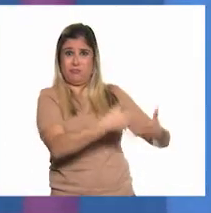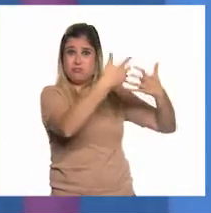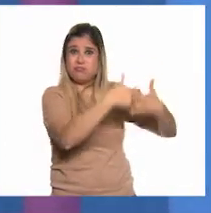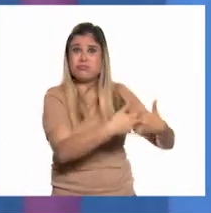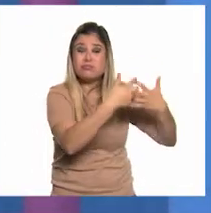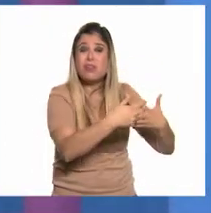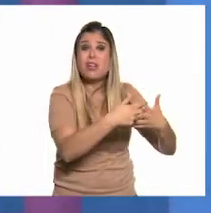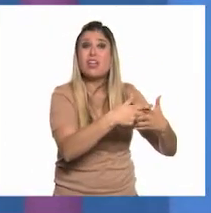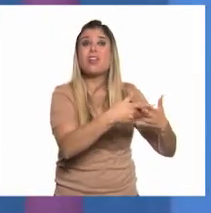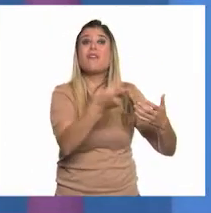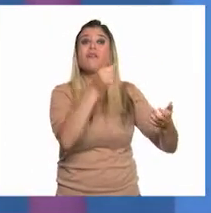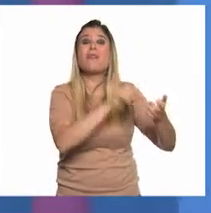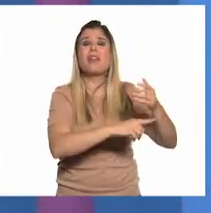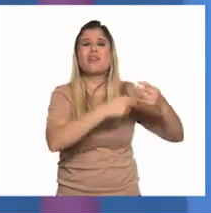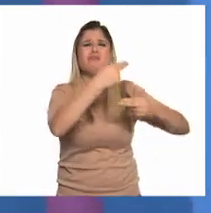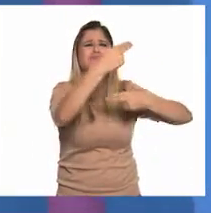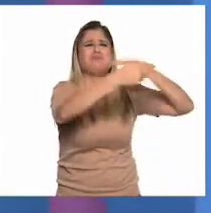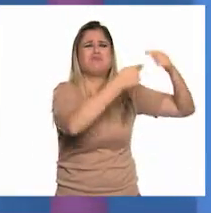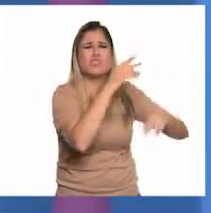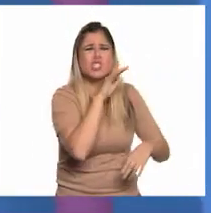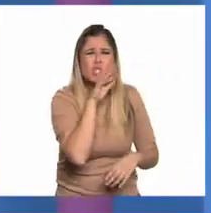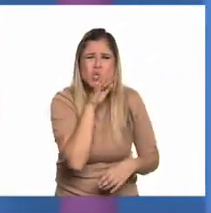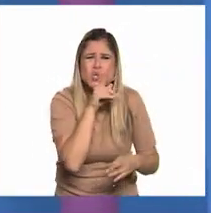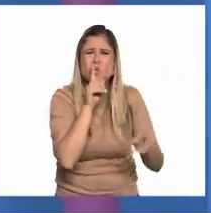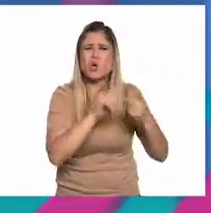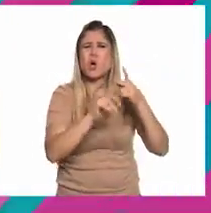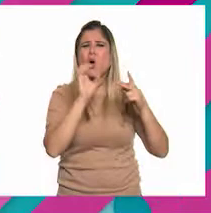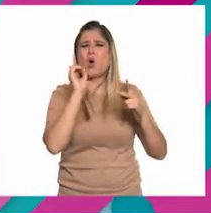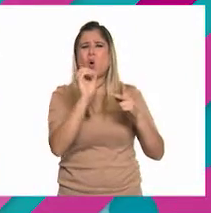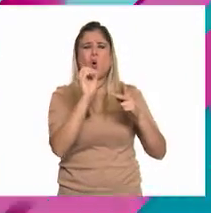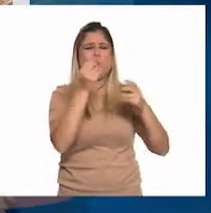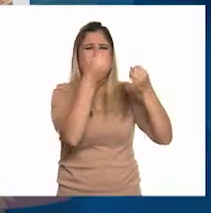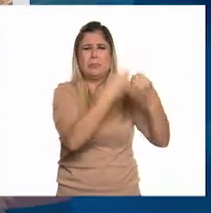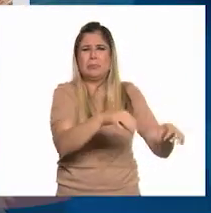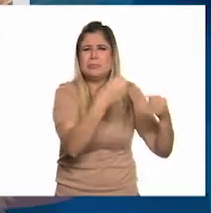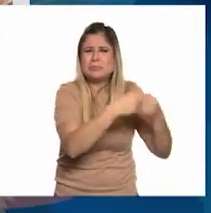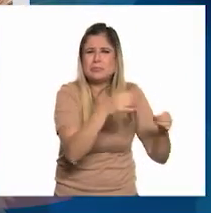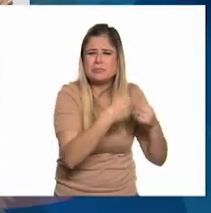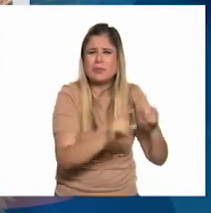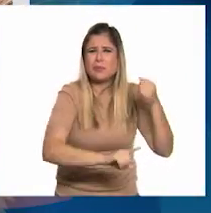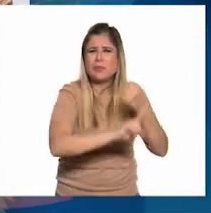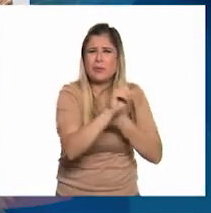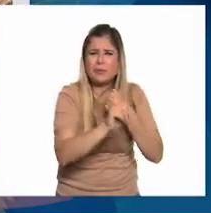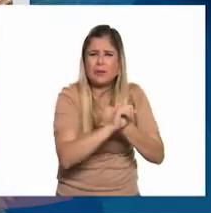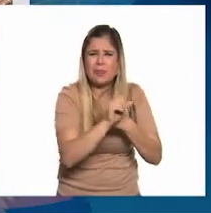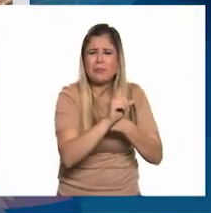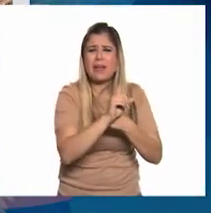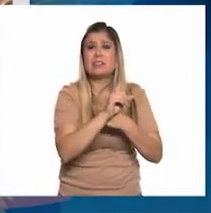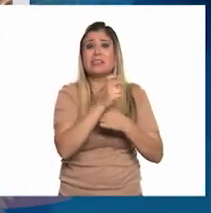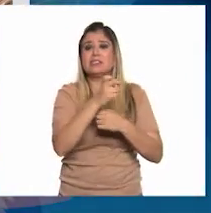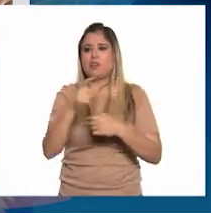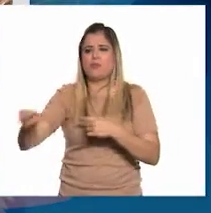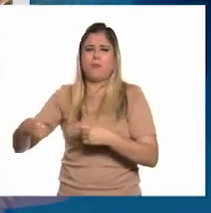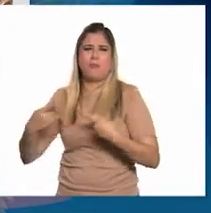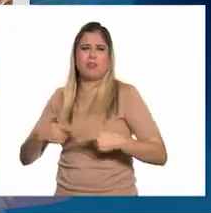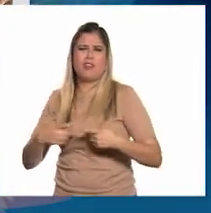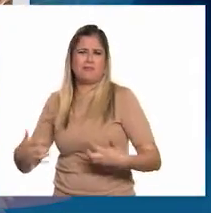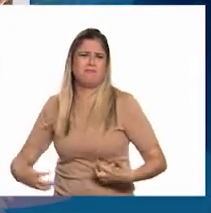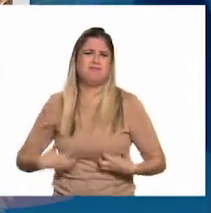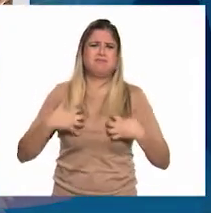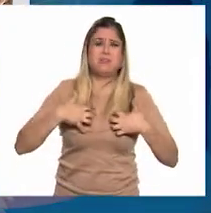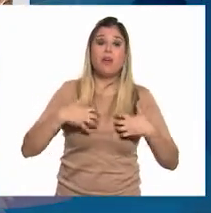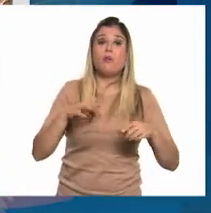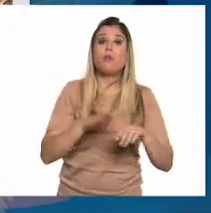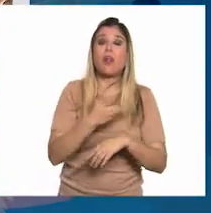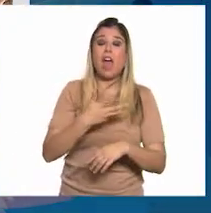se ocasionan problemas ambientales o bien, se puede llegar a presentar conflictos sindicales por el uso de territorio,